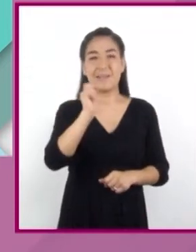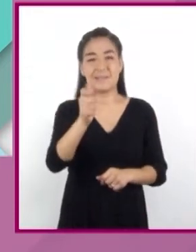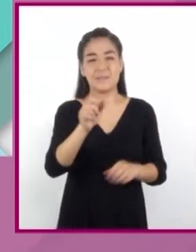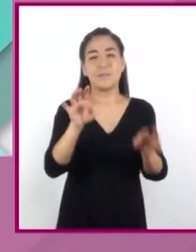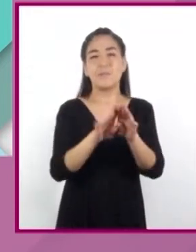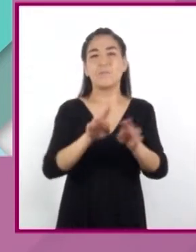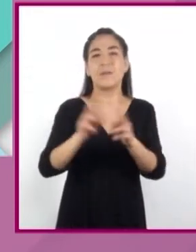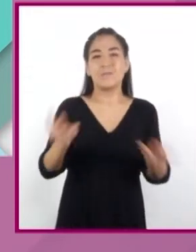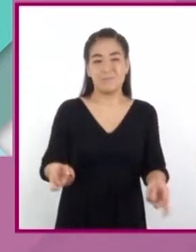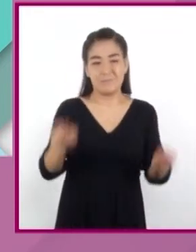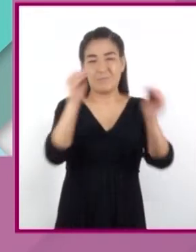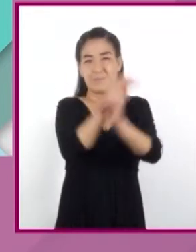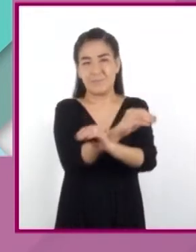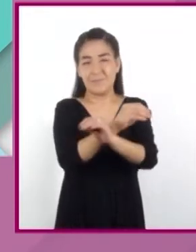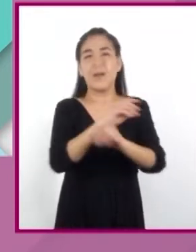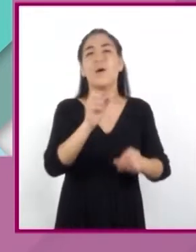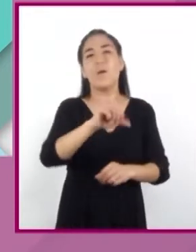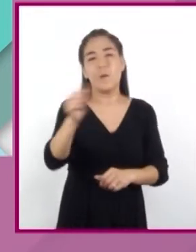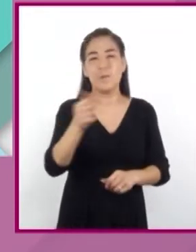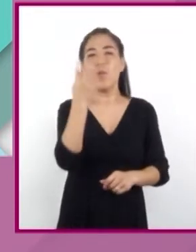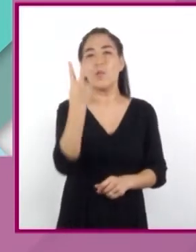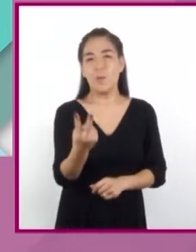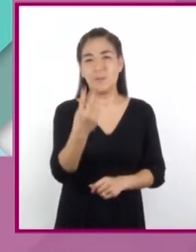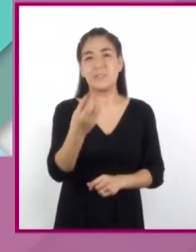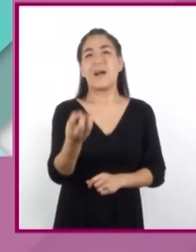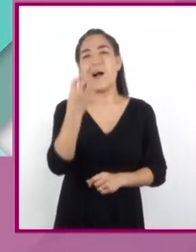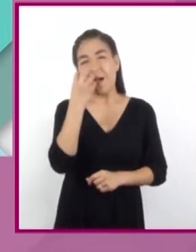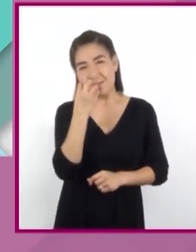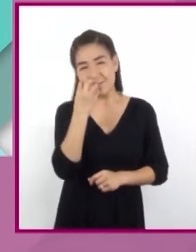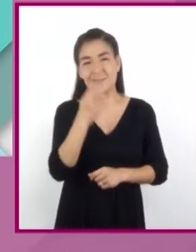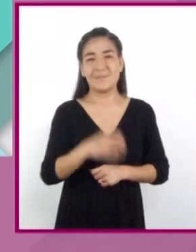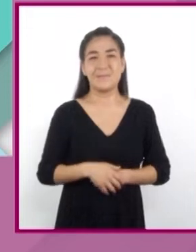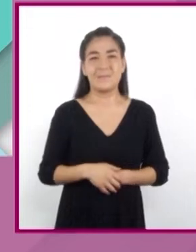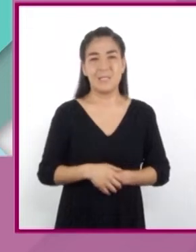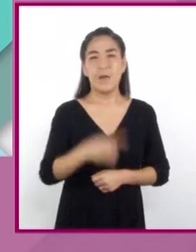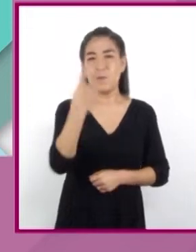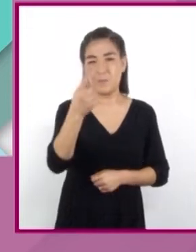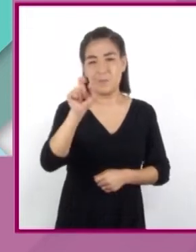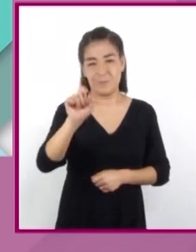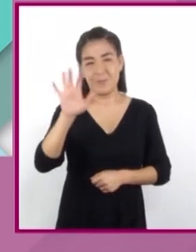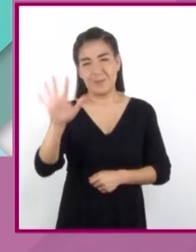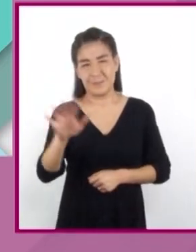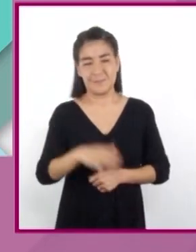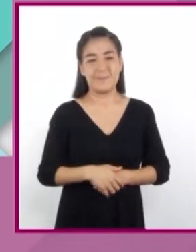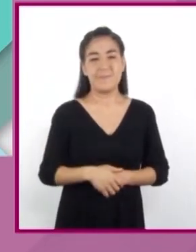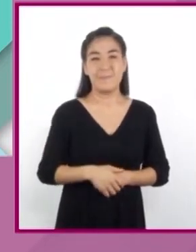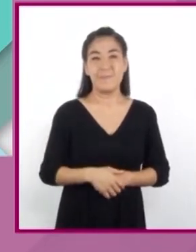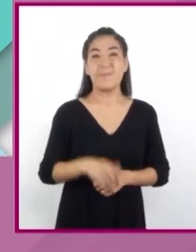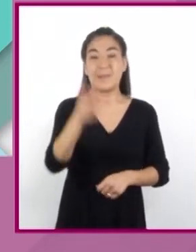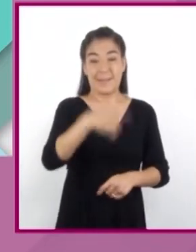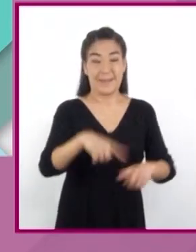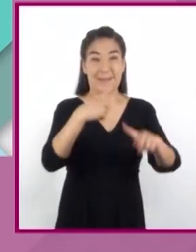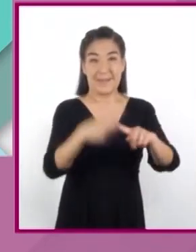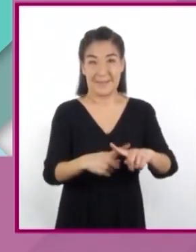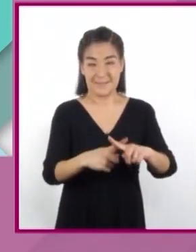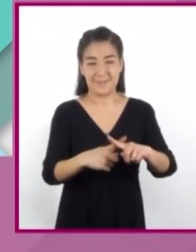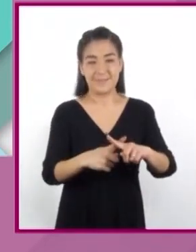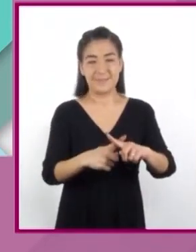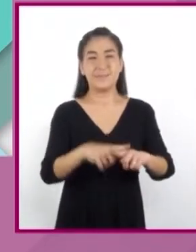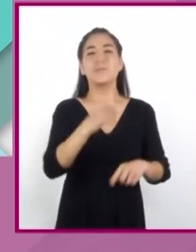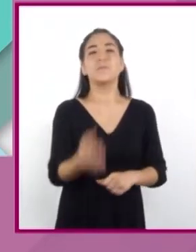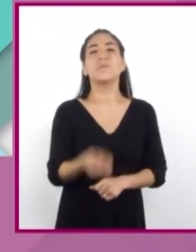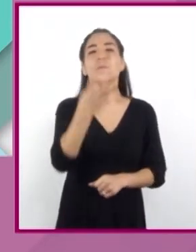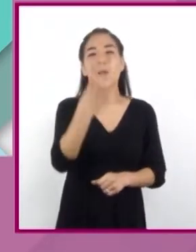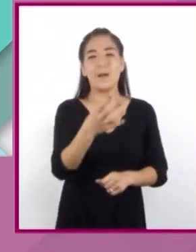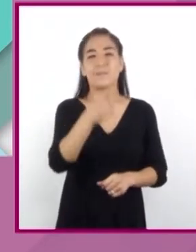gramos de fibra cuando se consumen dos piezas de ciruela, 1.5. Y en lugar de X, la cantidad de